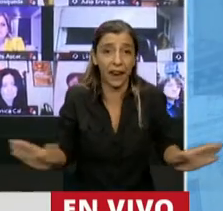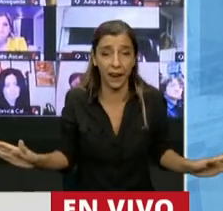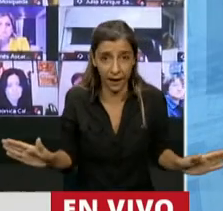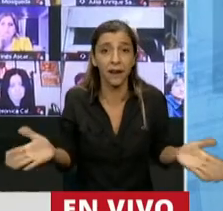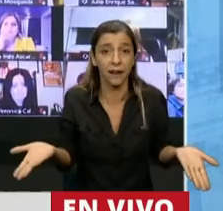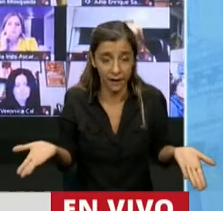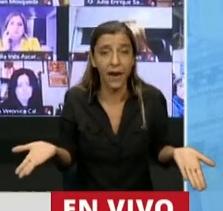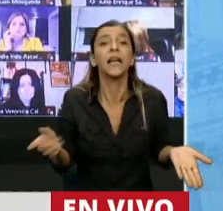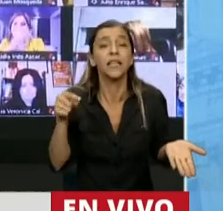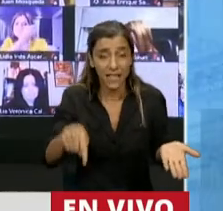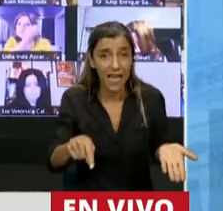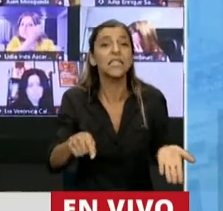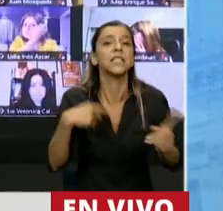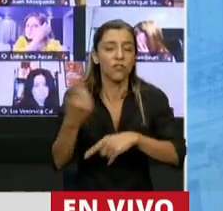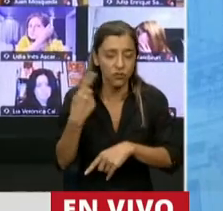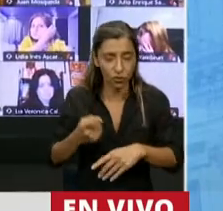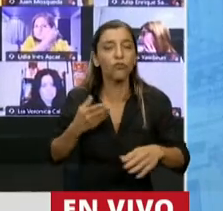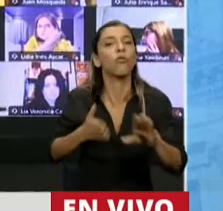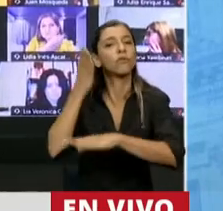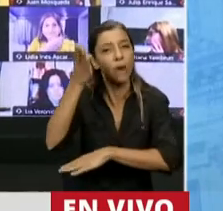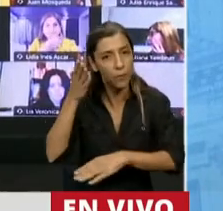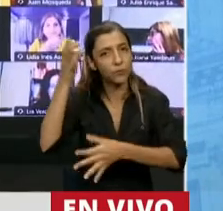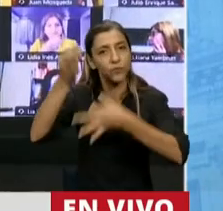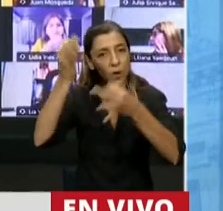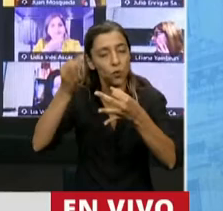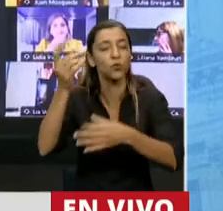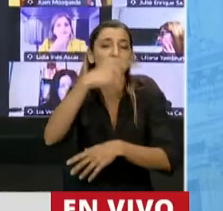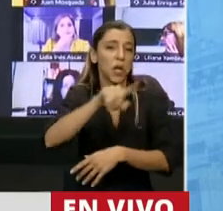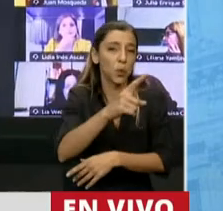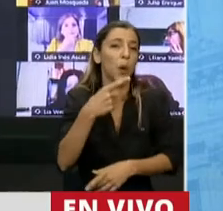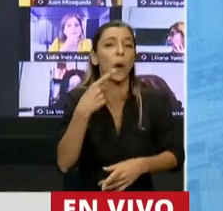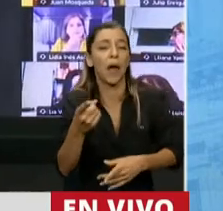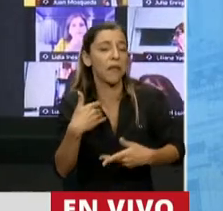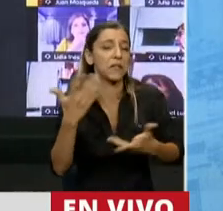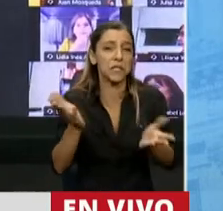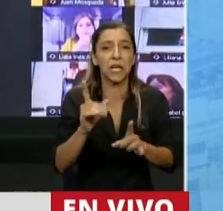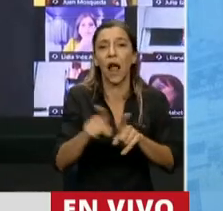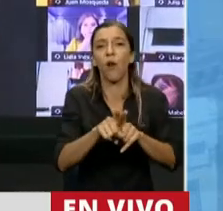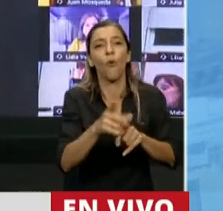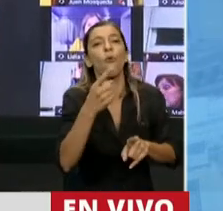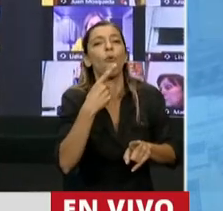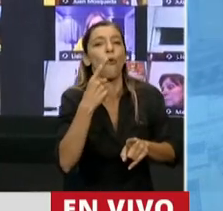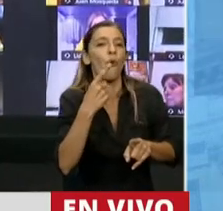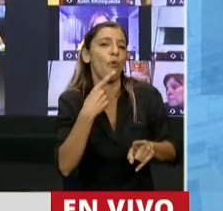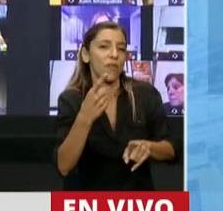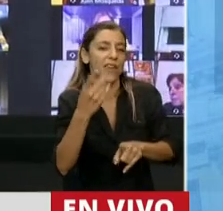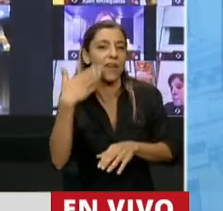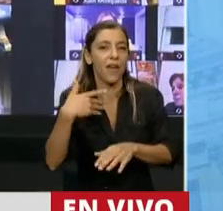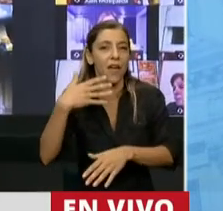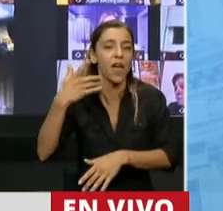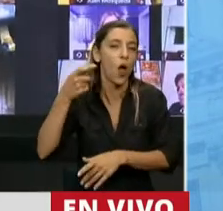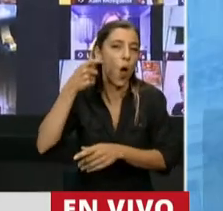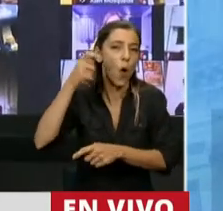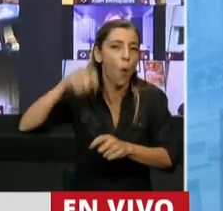Y así lo vamos a llevar a la justicia, aunque me tiren el precedente que tiraron de algún juez. Debe ser la vie pico.